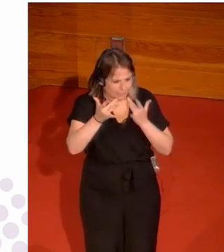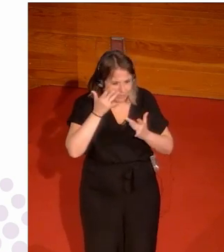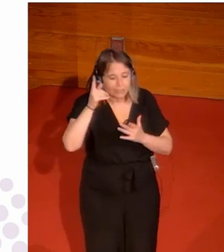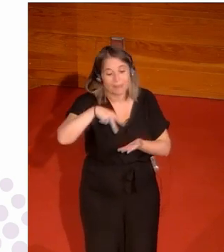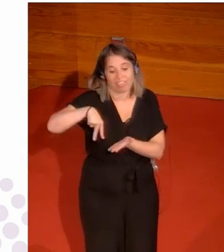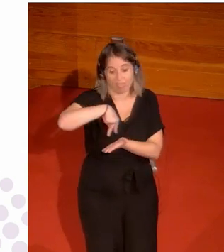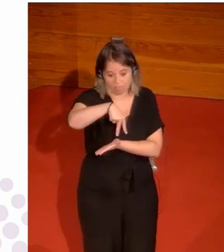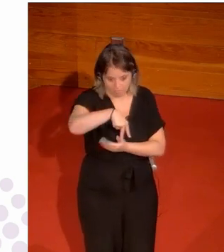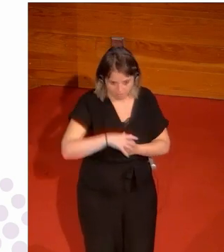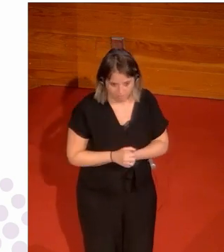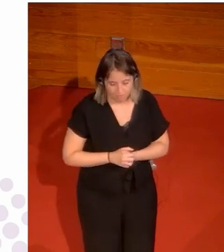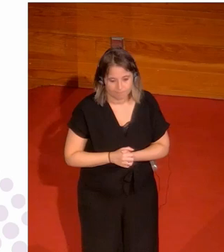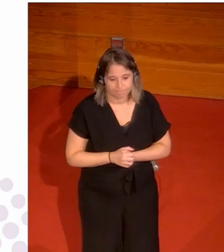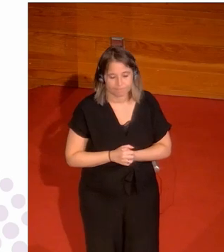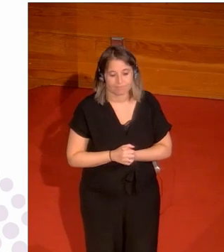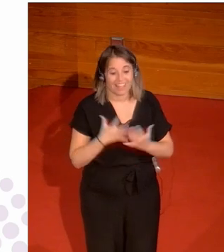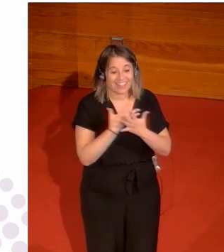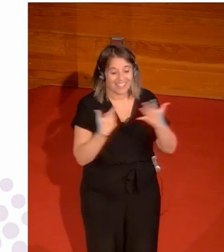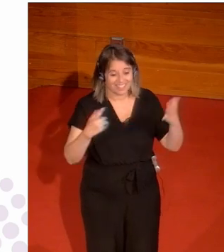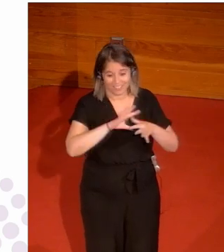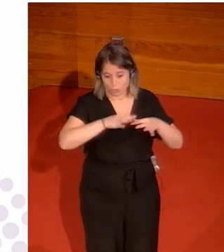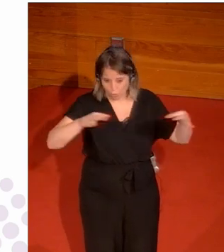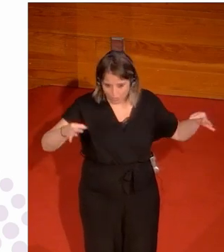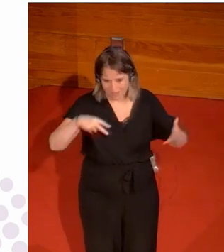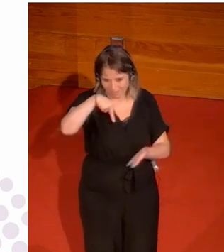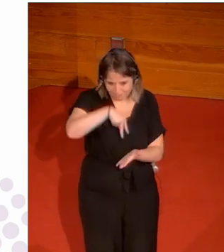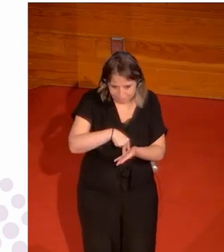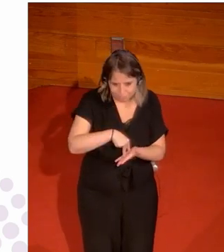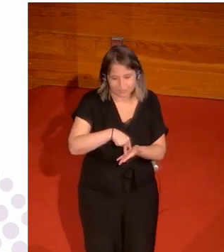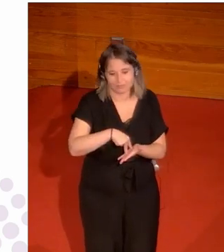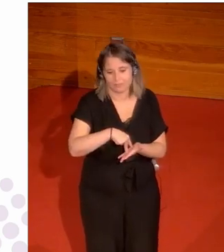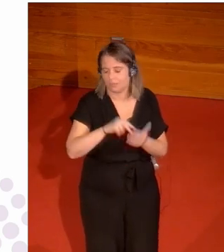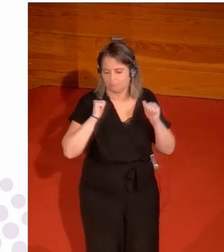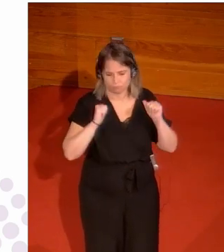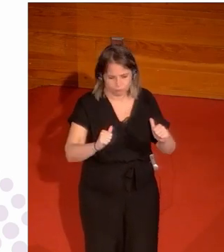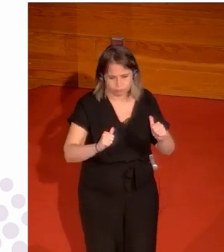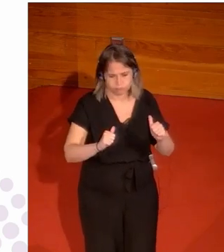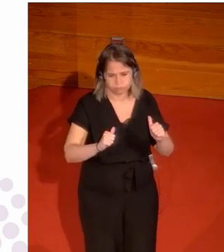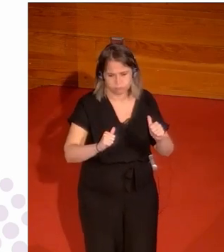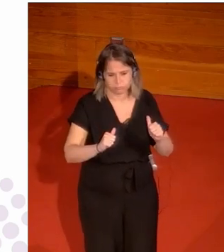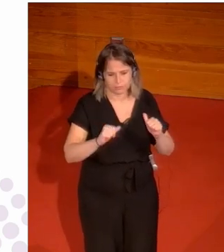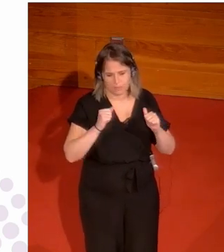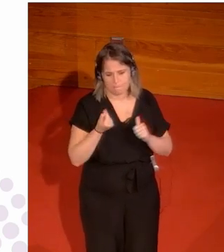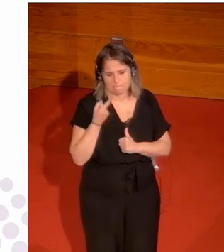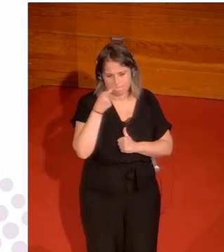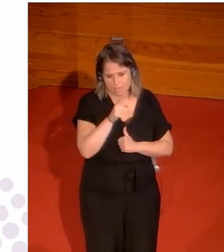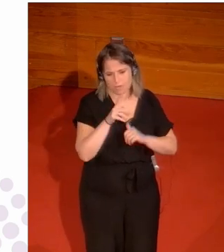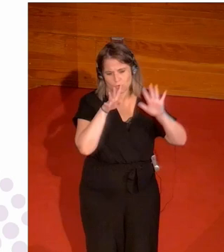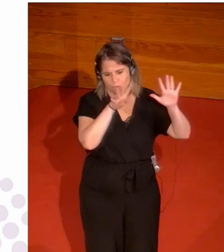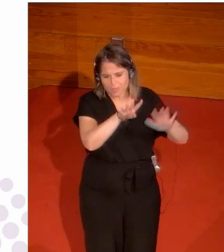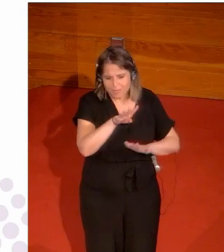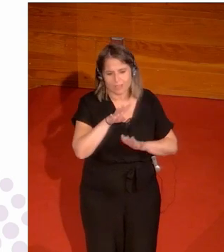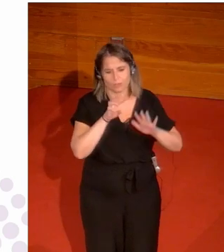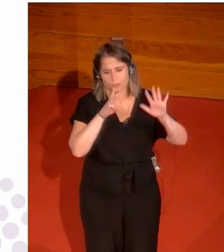dantza. Amasei, Olimpia detan izan da, mila bederat zireunda laro geita sortziko seuletik asi eta bi mila eta